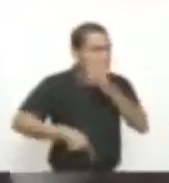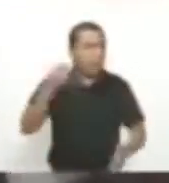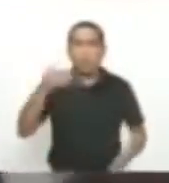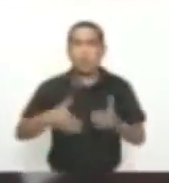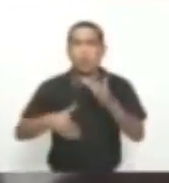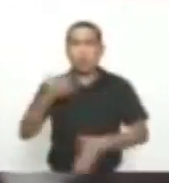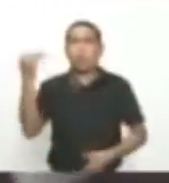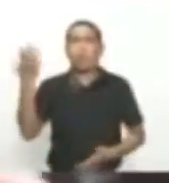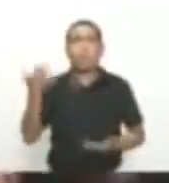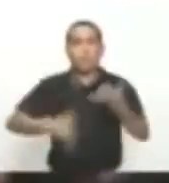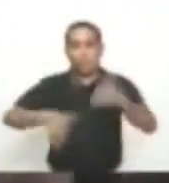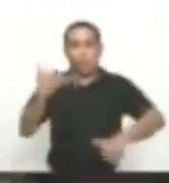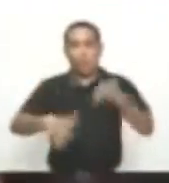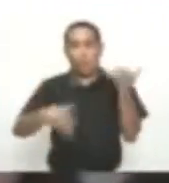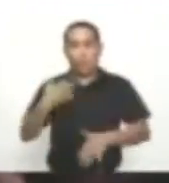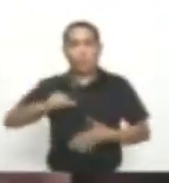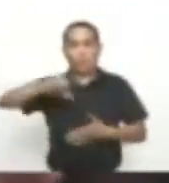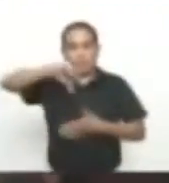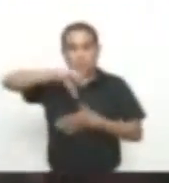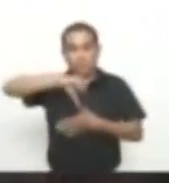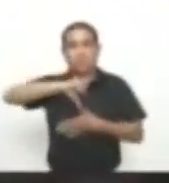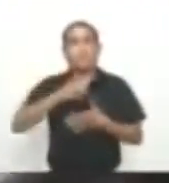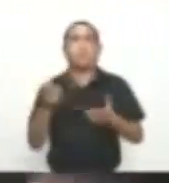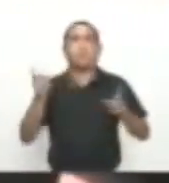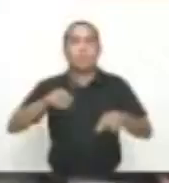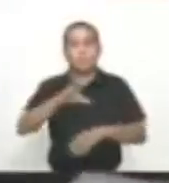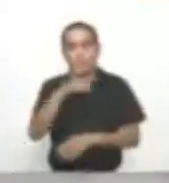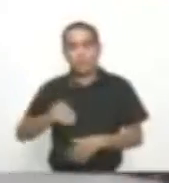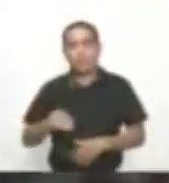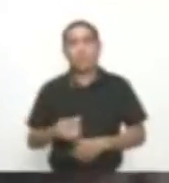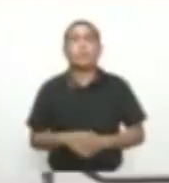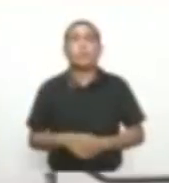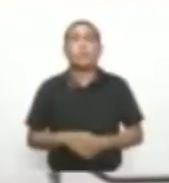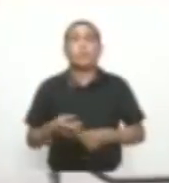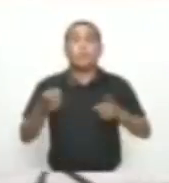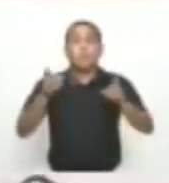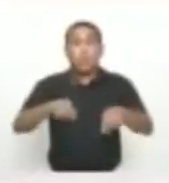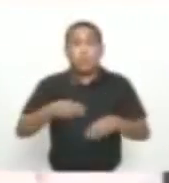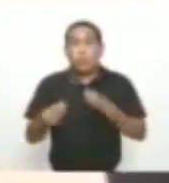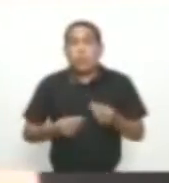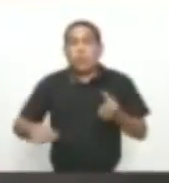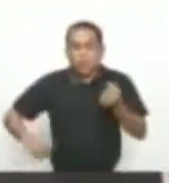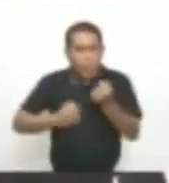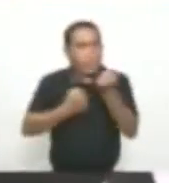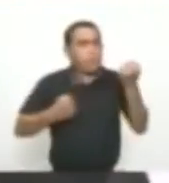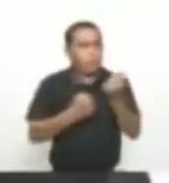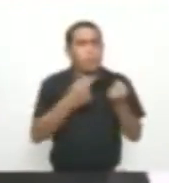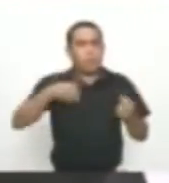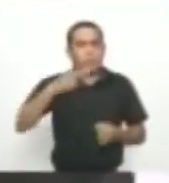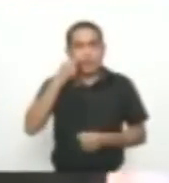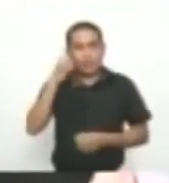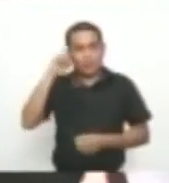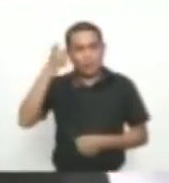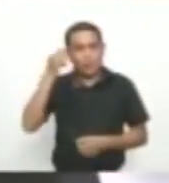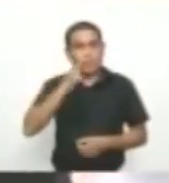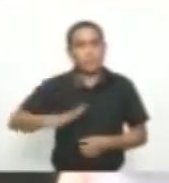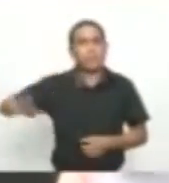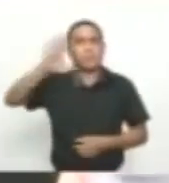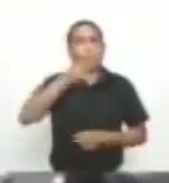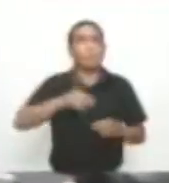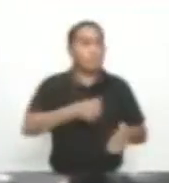centroamericanos Y del Caribe Gran apoyo Del gobierno nacional Gran apoyo De nuestra directora Barranquilla